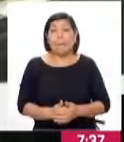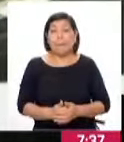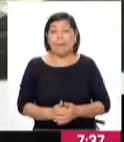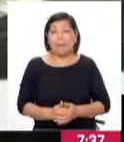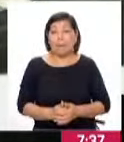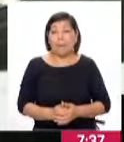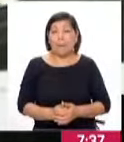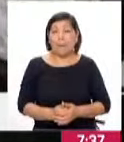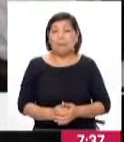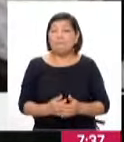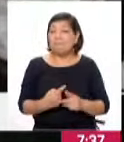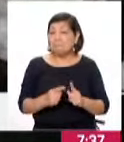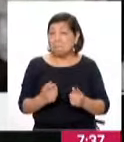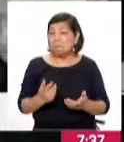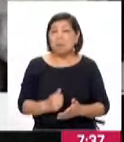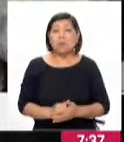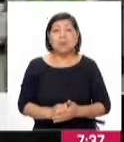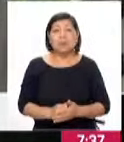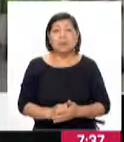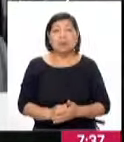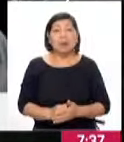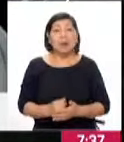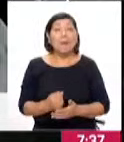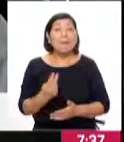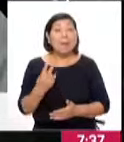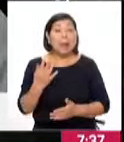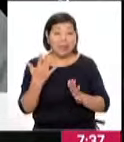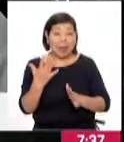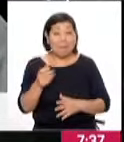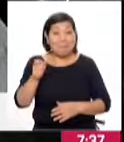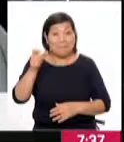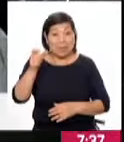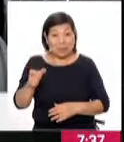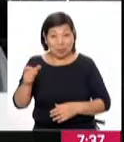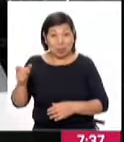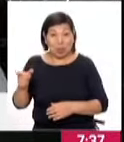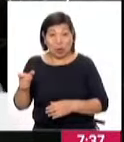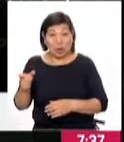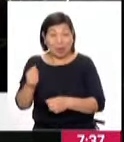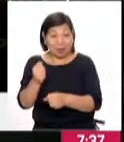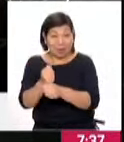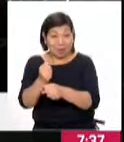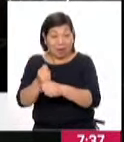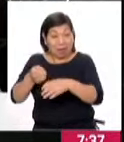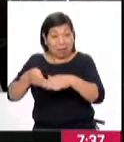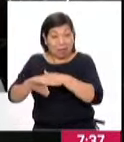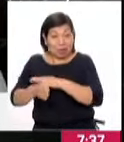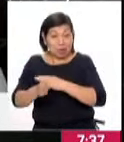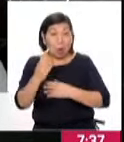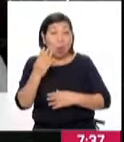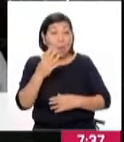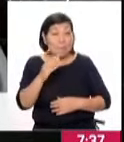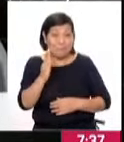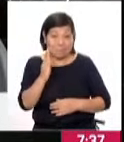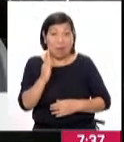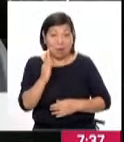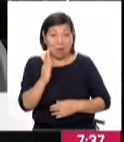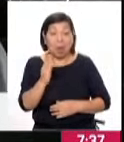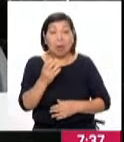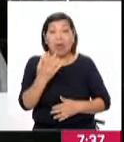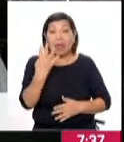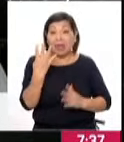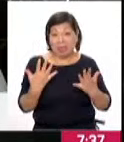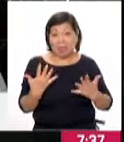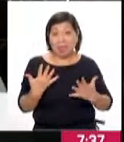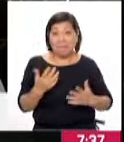se dispuso la atención con 10 pagadores, inclusive con personal de otras oficinas, para reforzar este lado